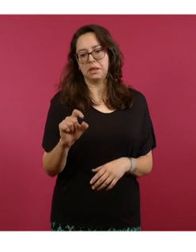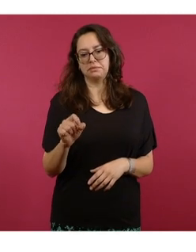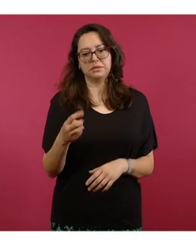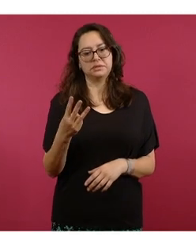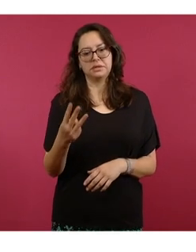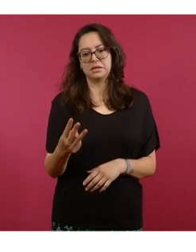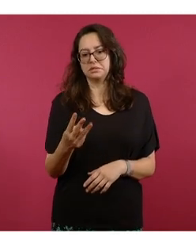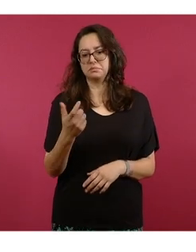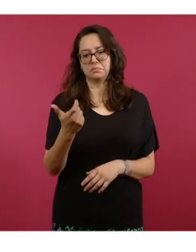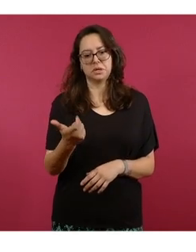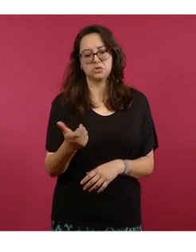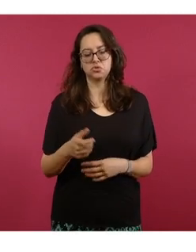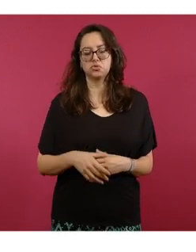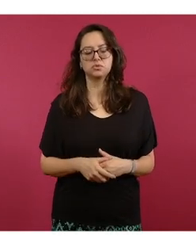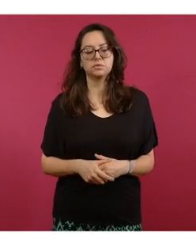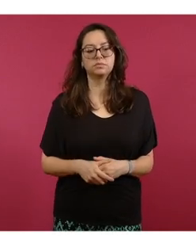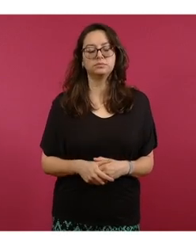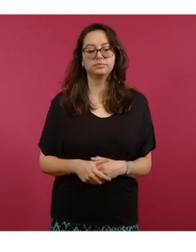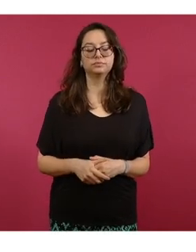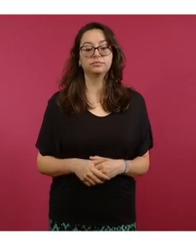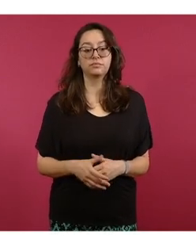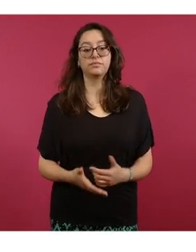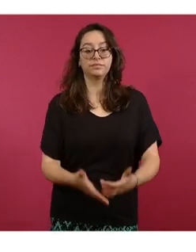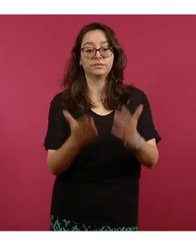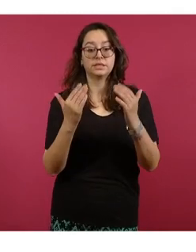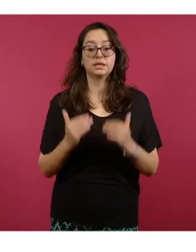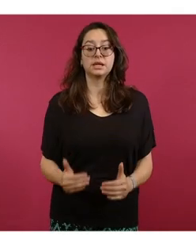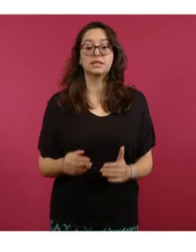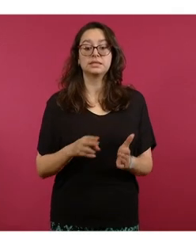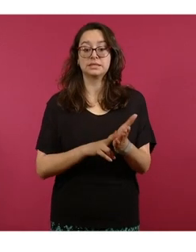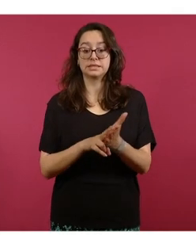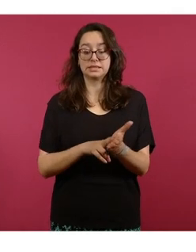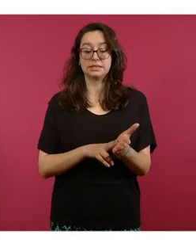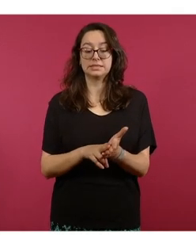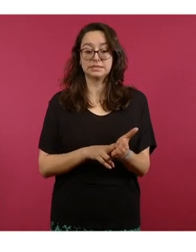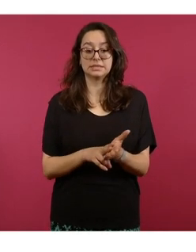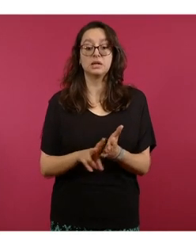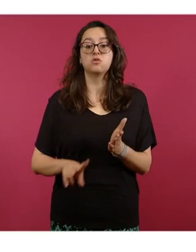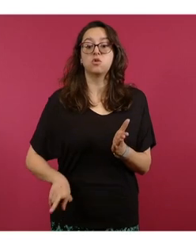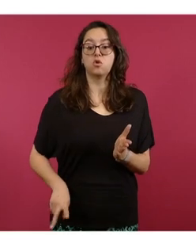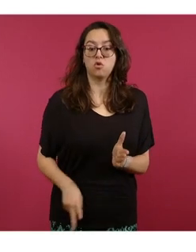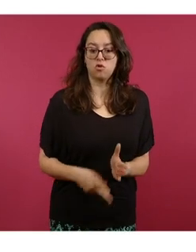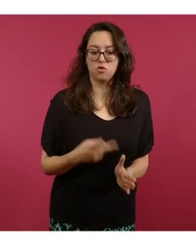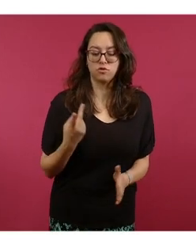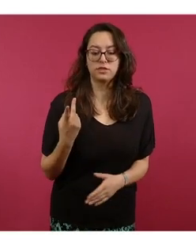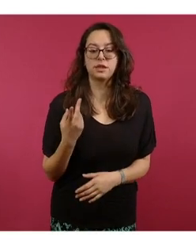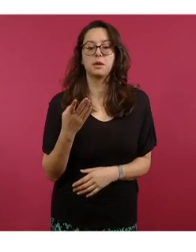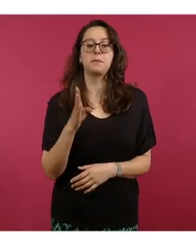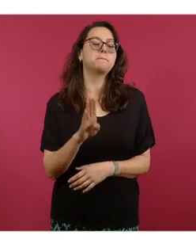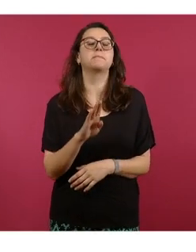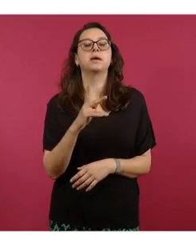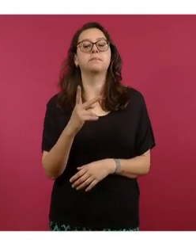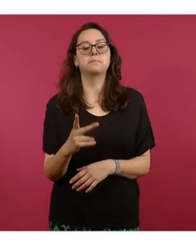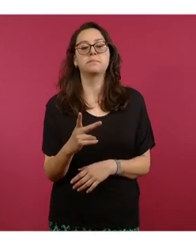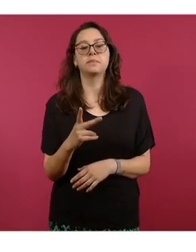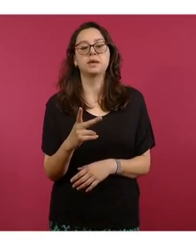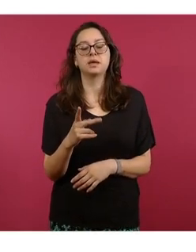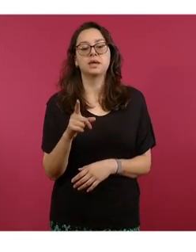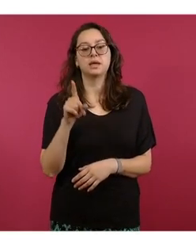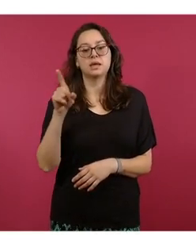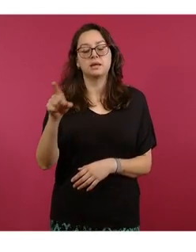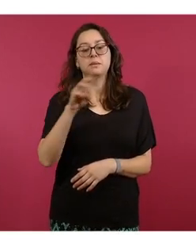y unos centavos más. En el caso del diésel, nos encontramos otra vez una gasolinera de BP en Jacona, Michoacán,